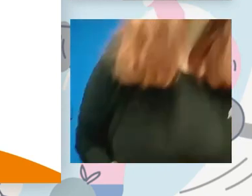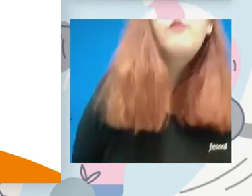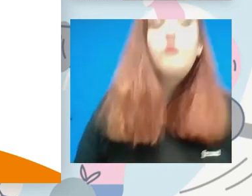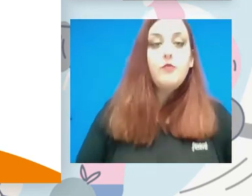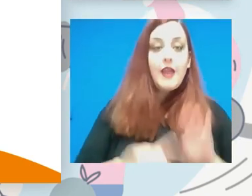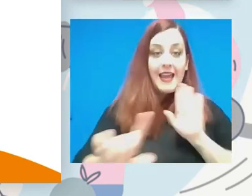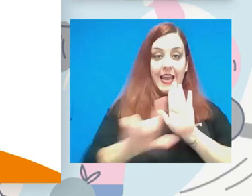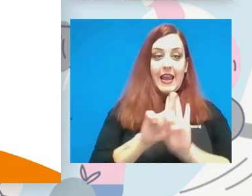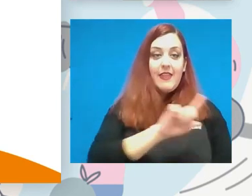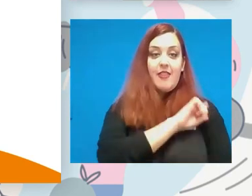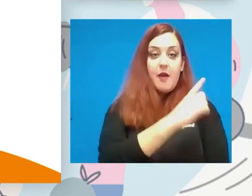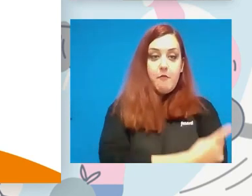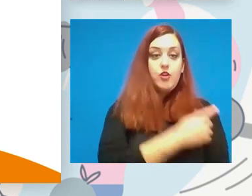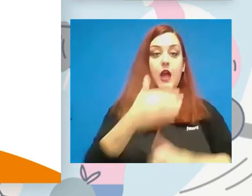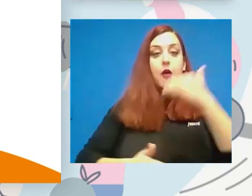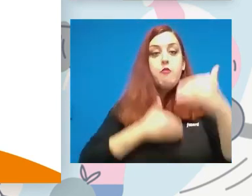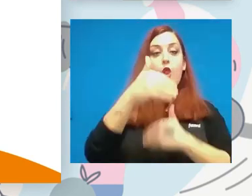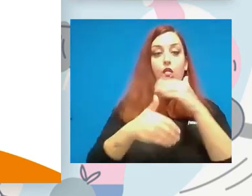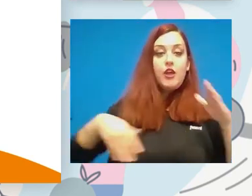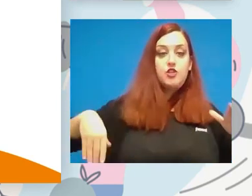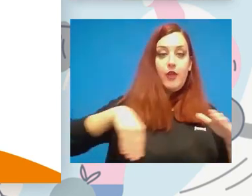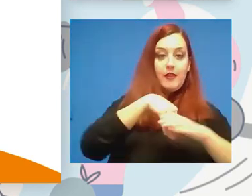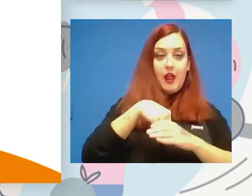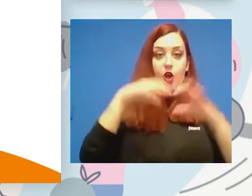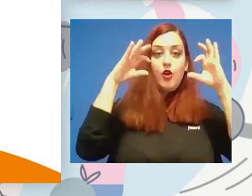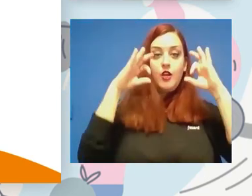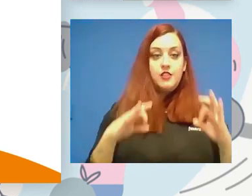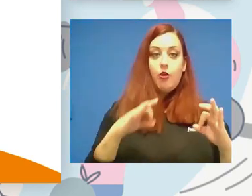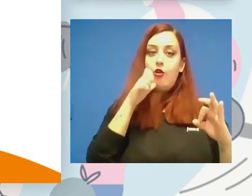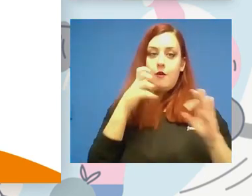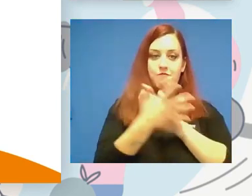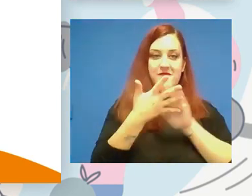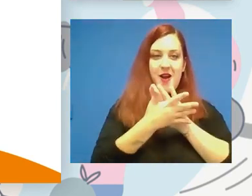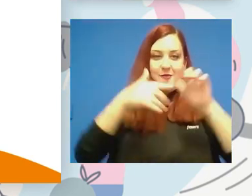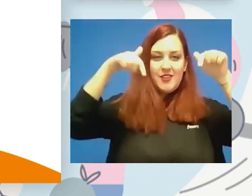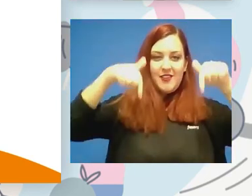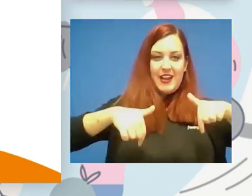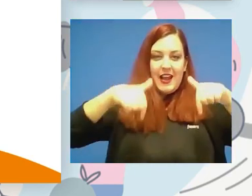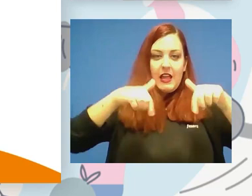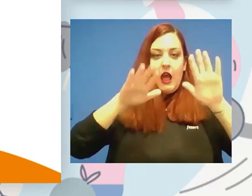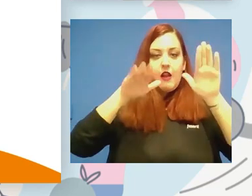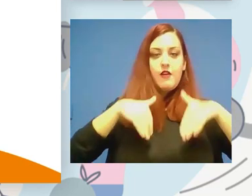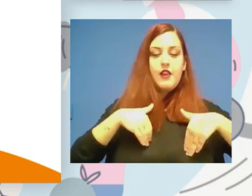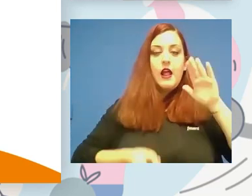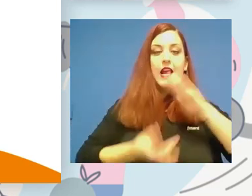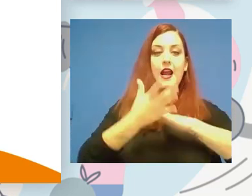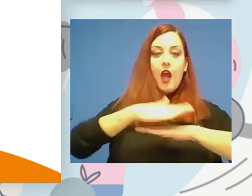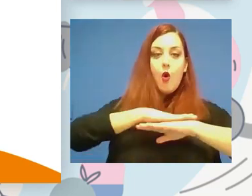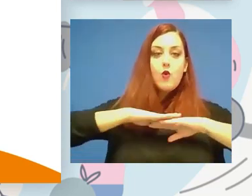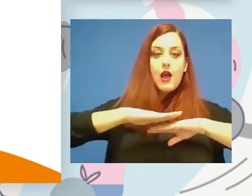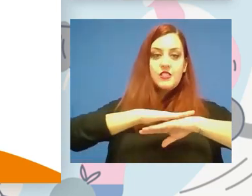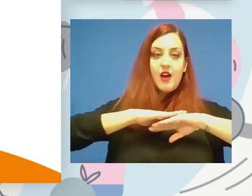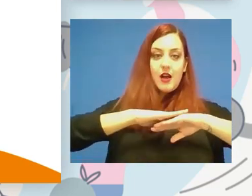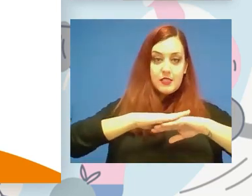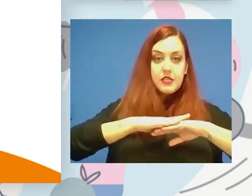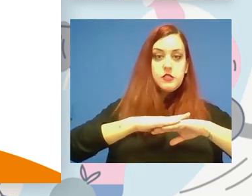en cuanto al proceso de integración, que seguro que va a dar que hablar aquí, pues deja sentadas las bases de lo que